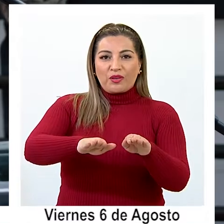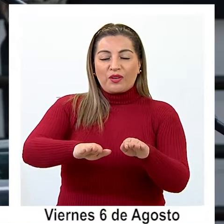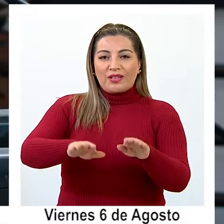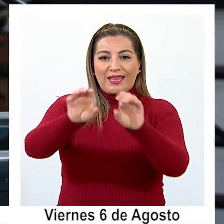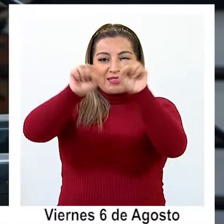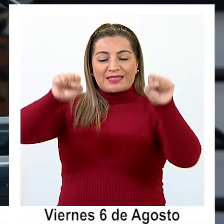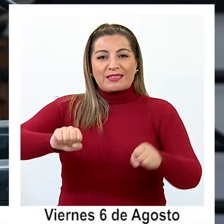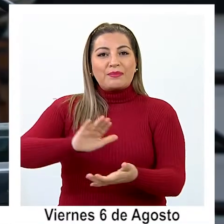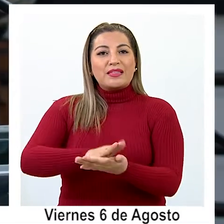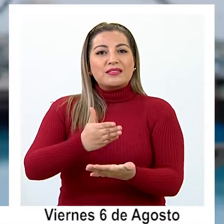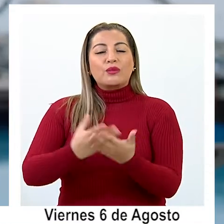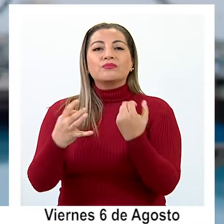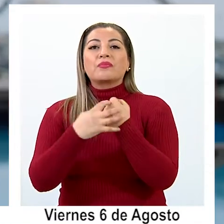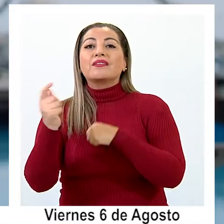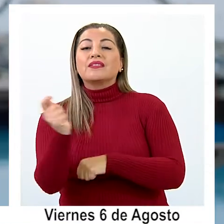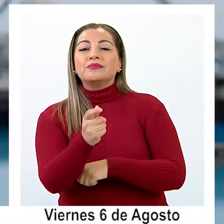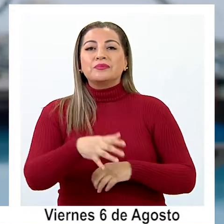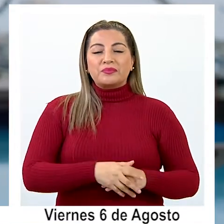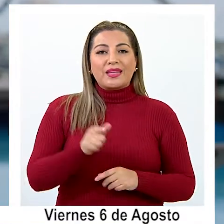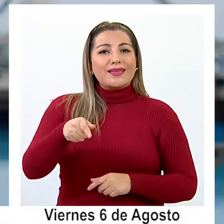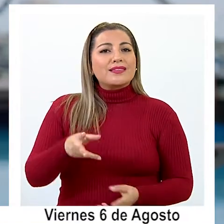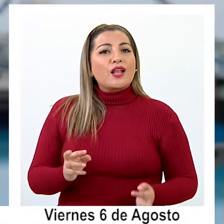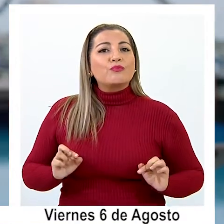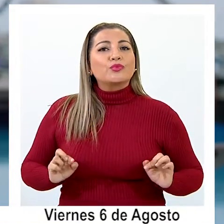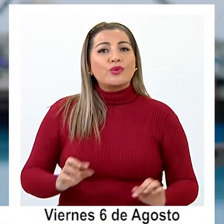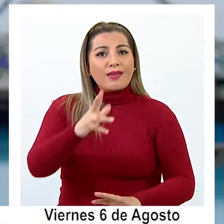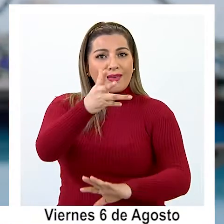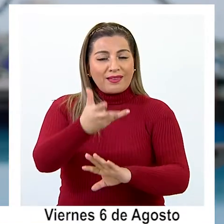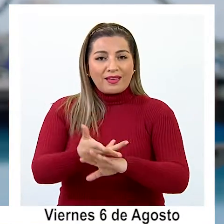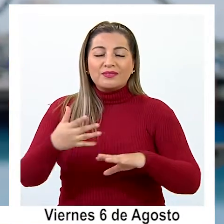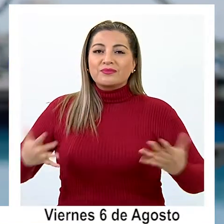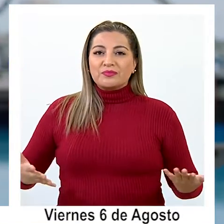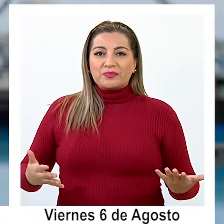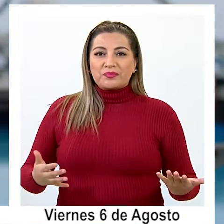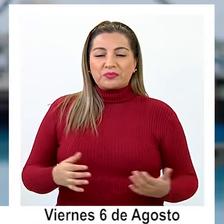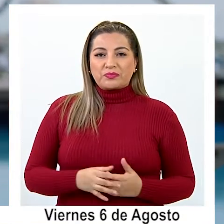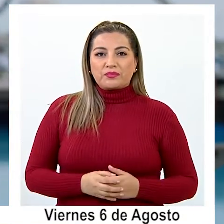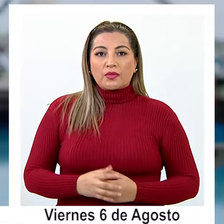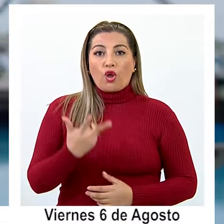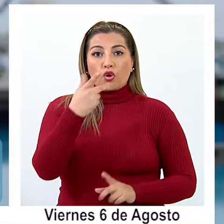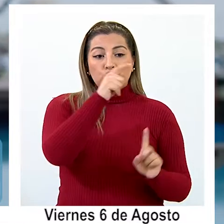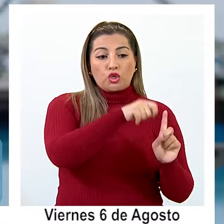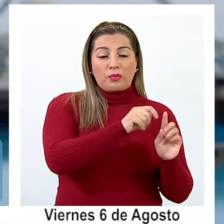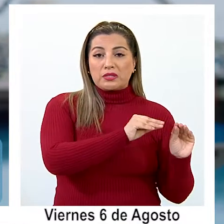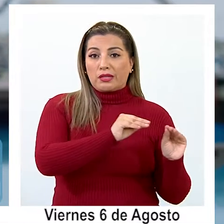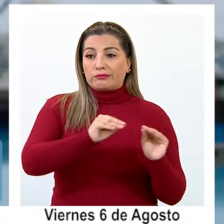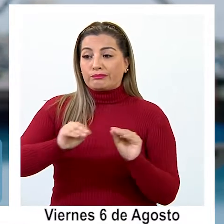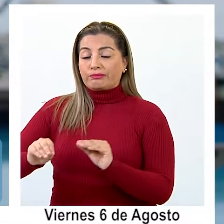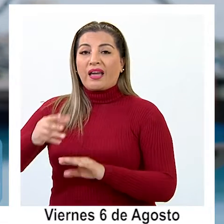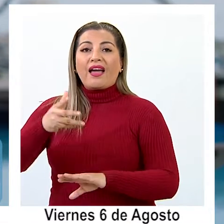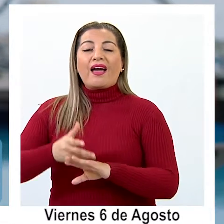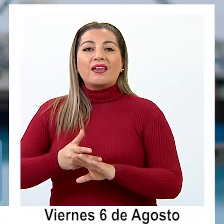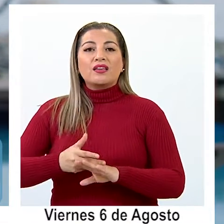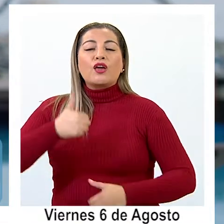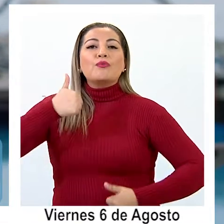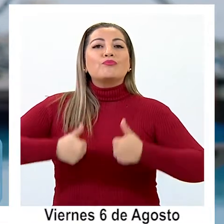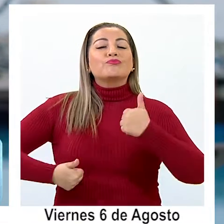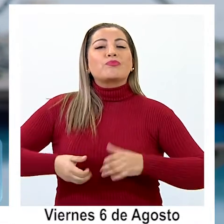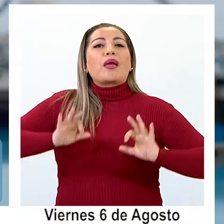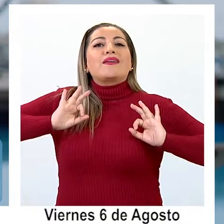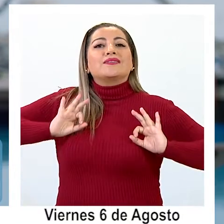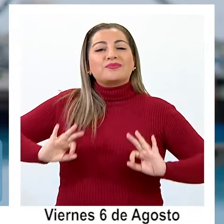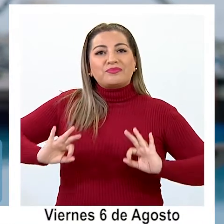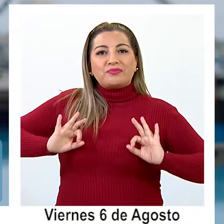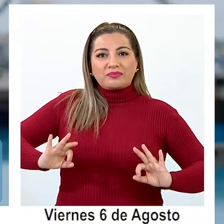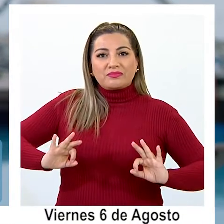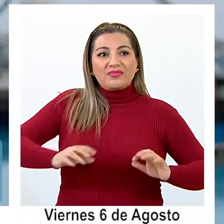salud regional. Y es la oportunidad que tenemos ahora de que durante ocho meses hayan especialistas, valga